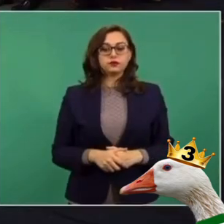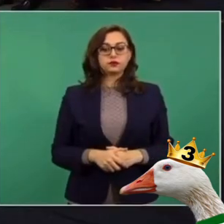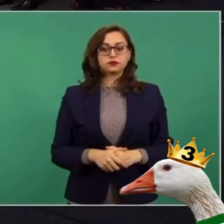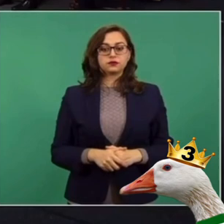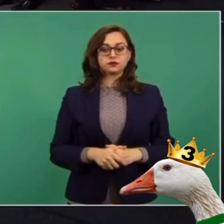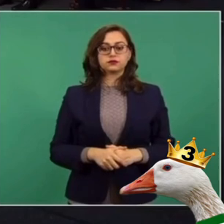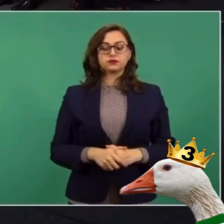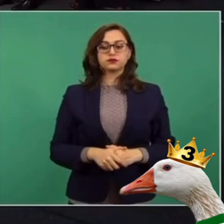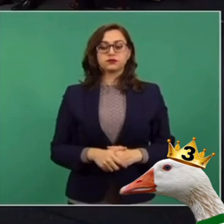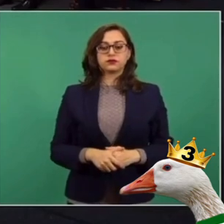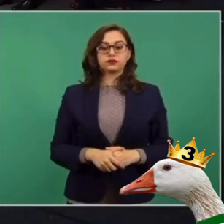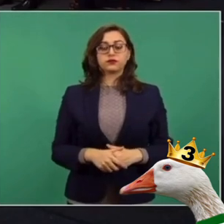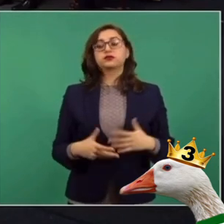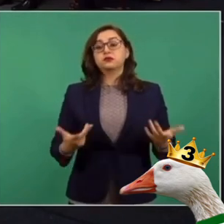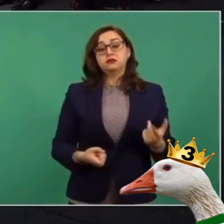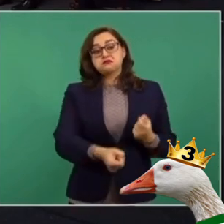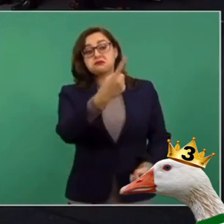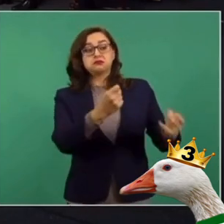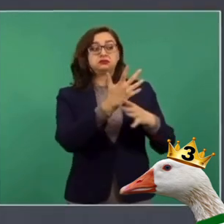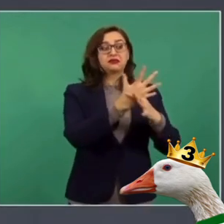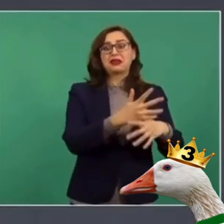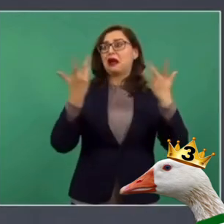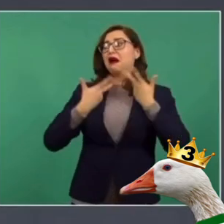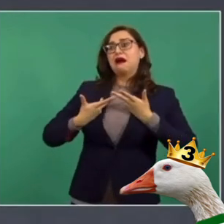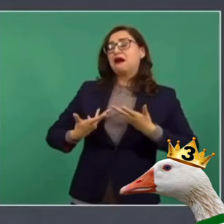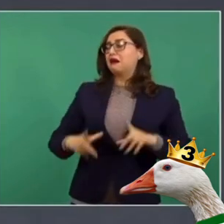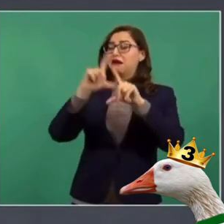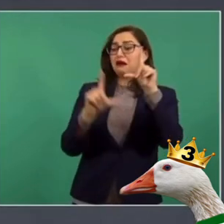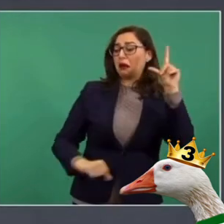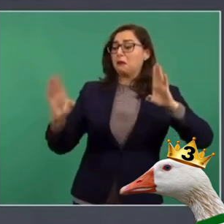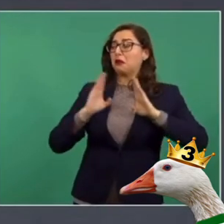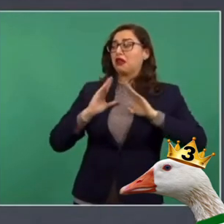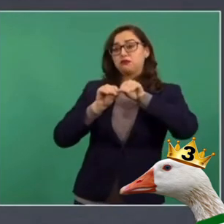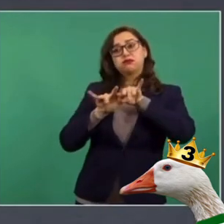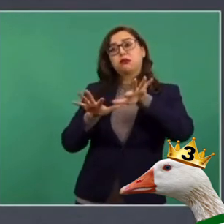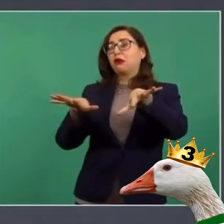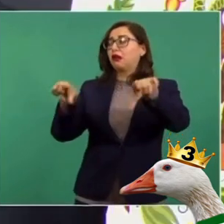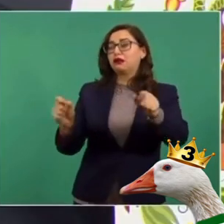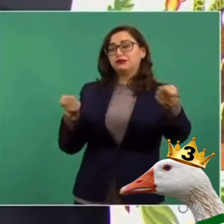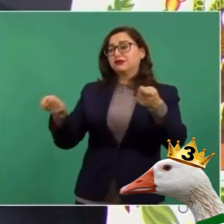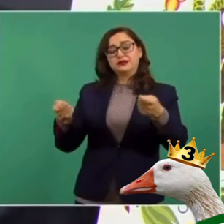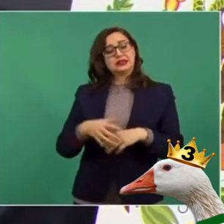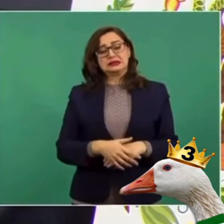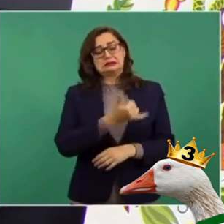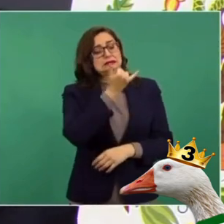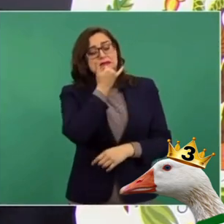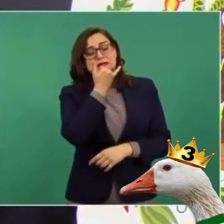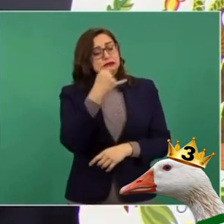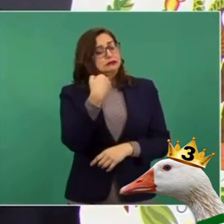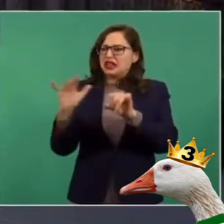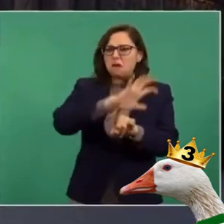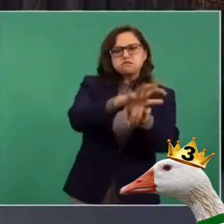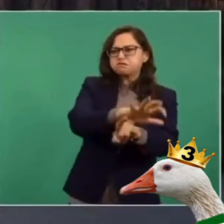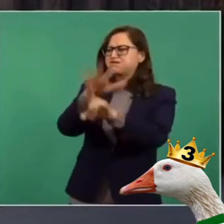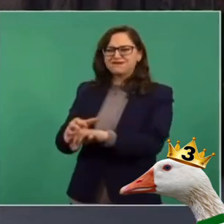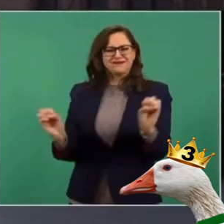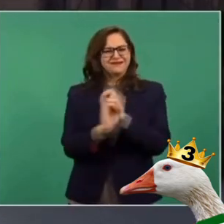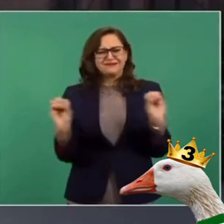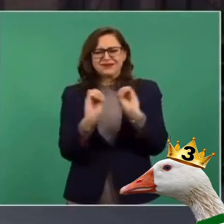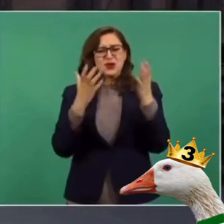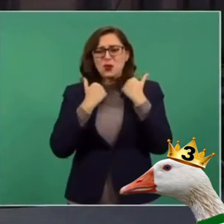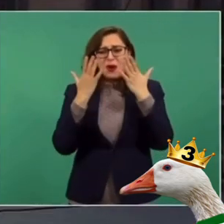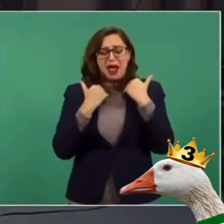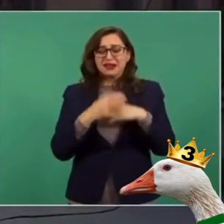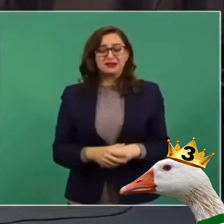Las acusaciones de que estamos militarizando al país carecen de toda lógica y de la más elemental buena fe. El vasto